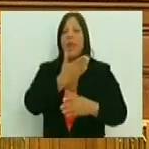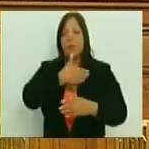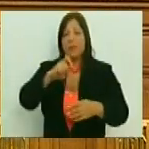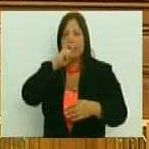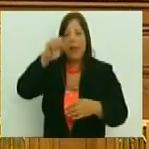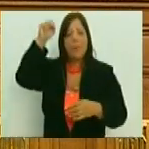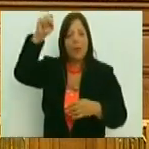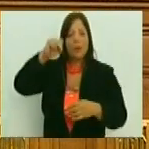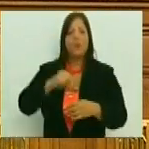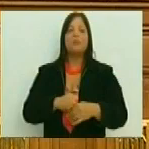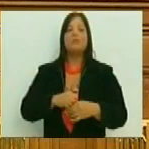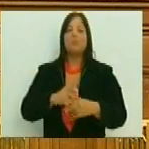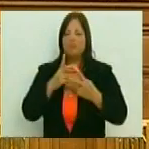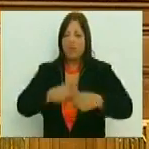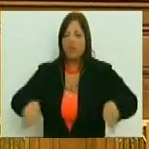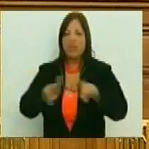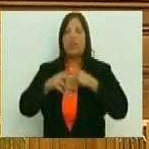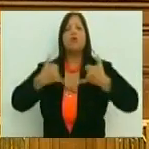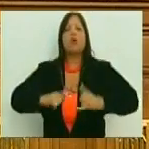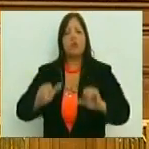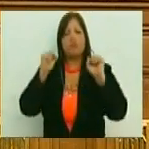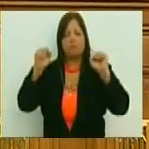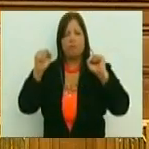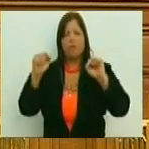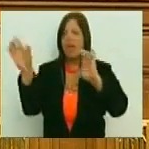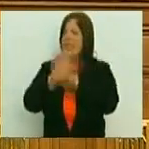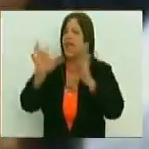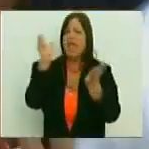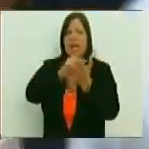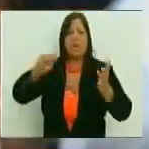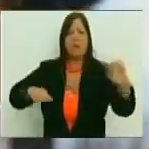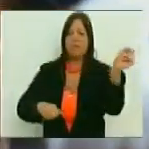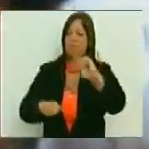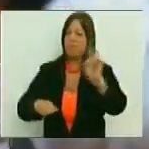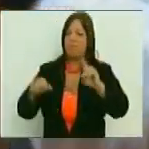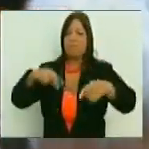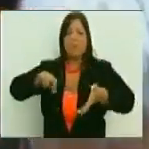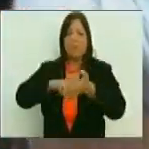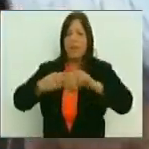Presidente Nicolás Maduro digno, hijo del Comandante Chávez, y que nadie nos los va a arrebatar jamás.